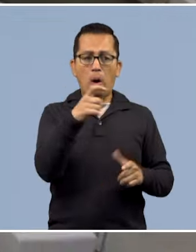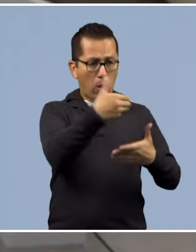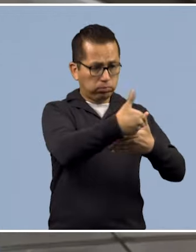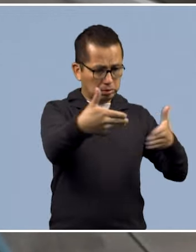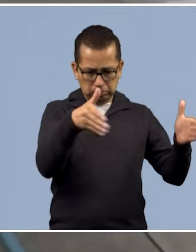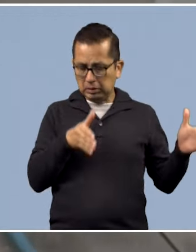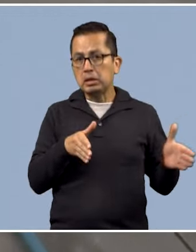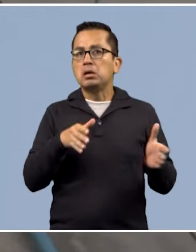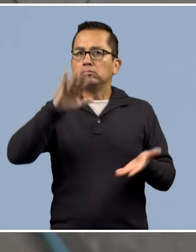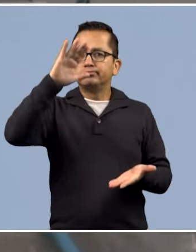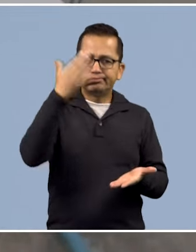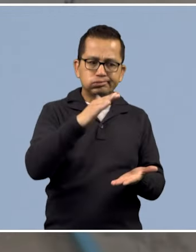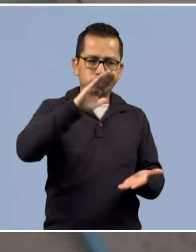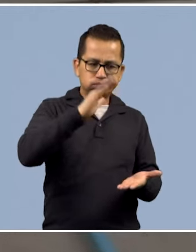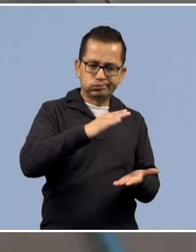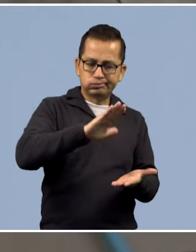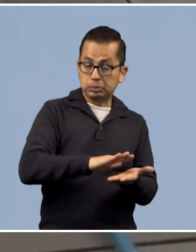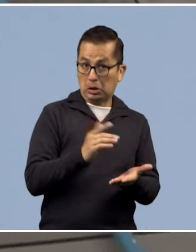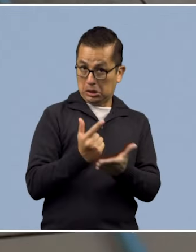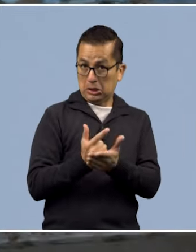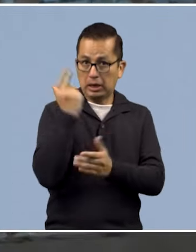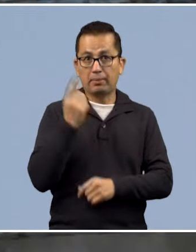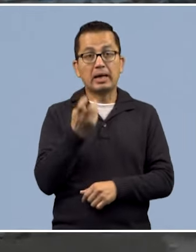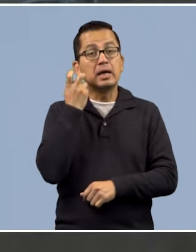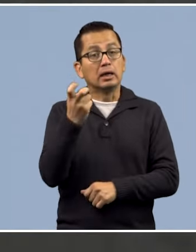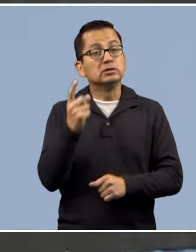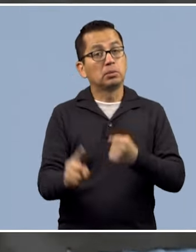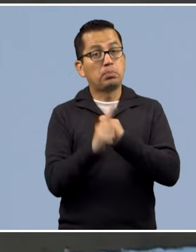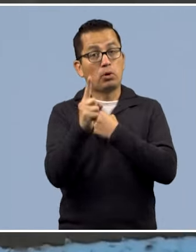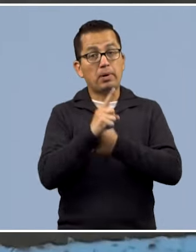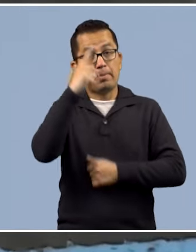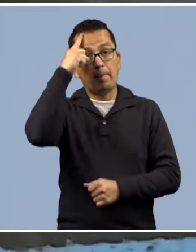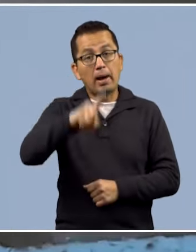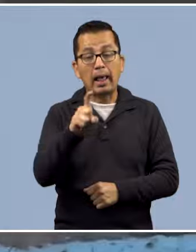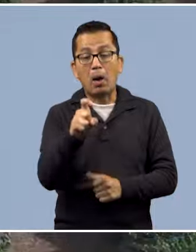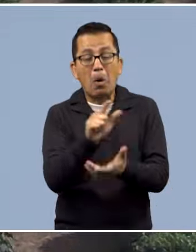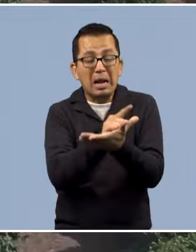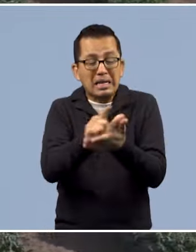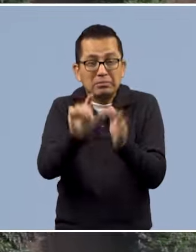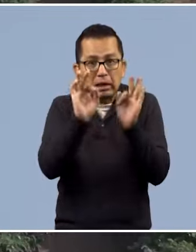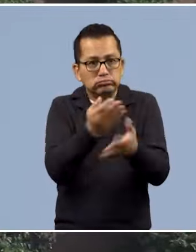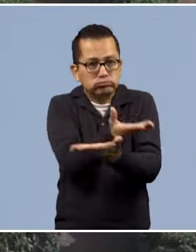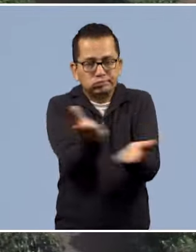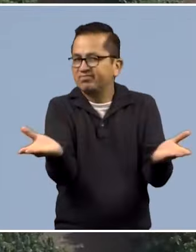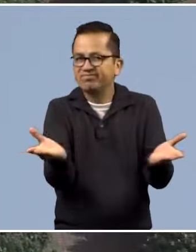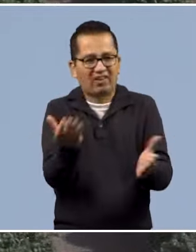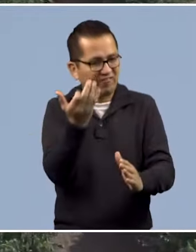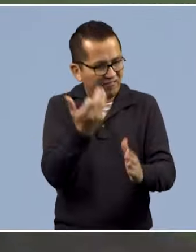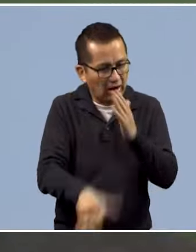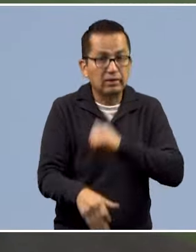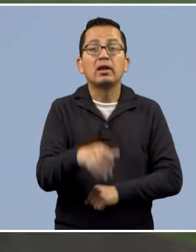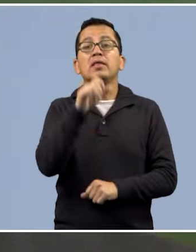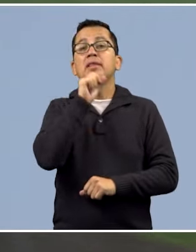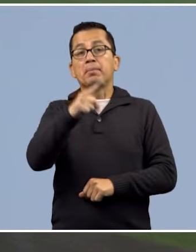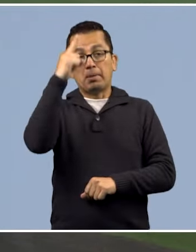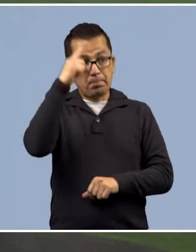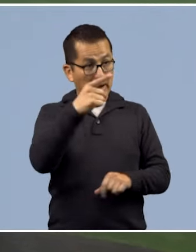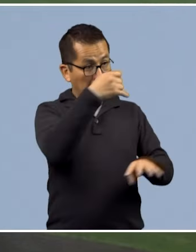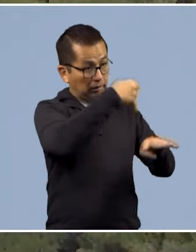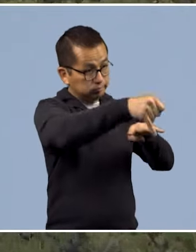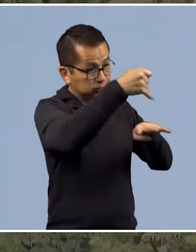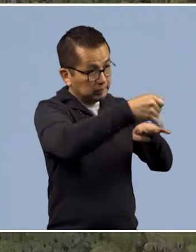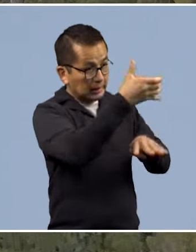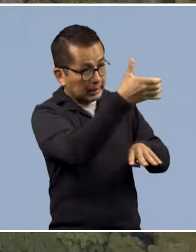niveles críticamente bajos. Esta crisis afecta no solo el suministro de agua potable, también la agricultura, la generación de